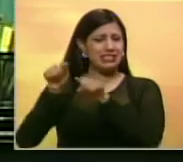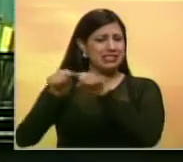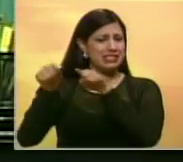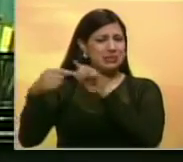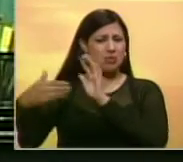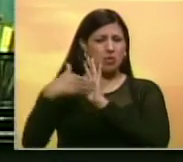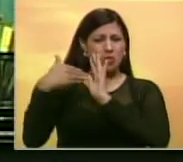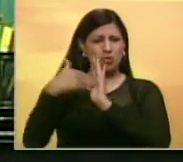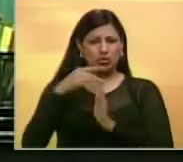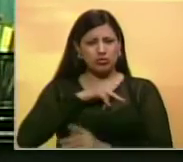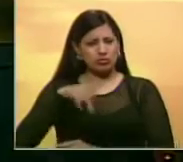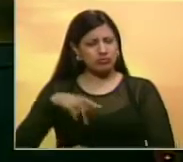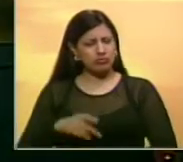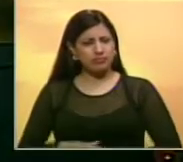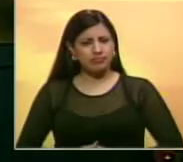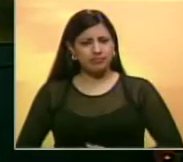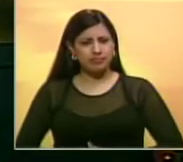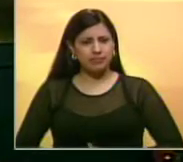han hecho contra la instancia.